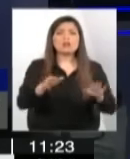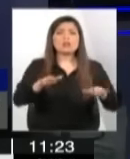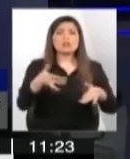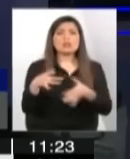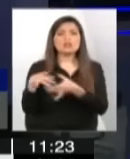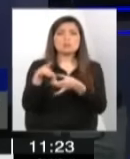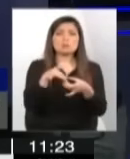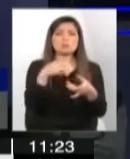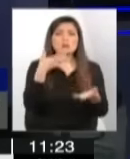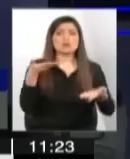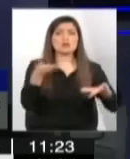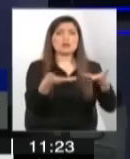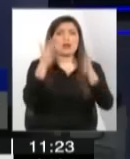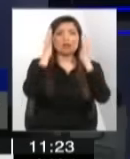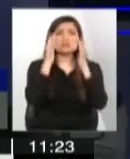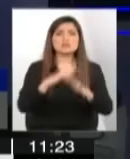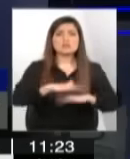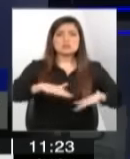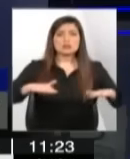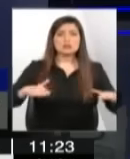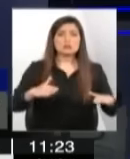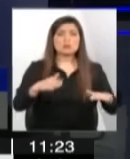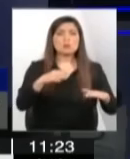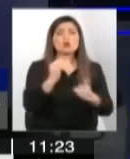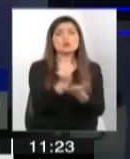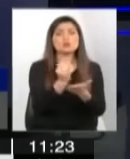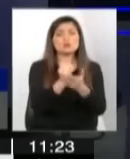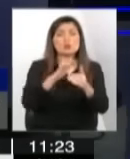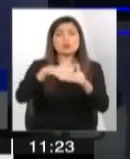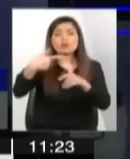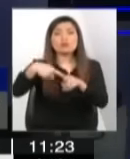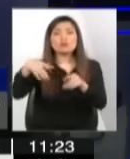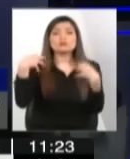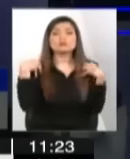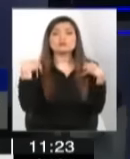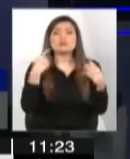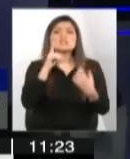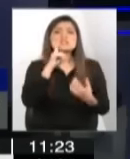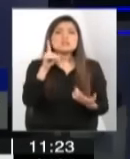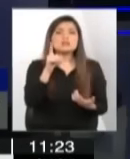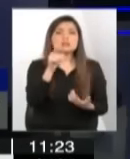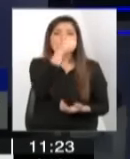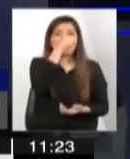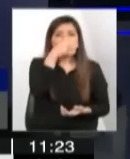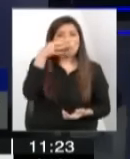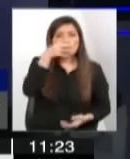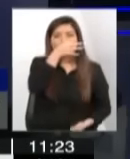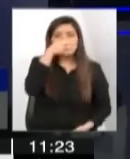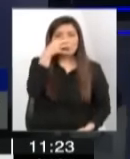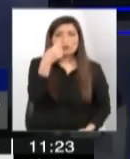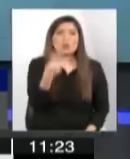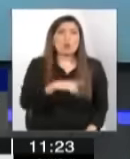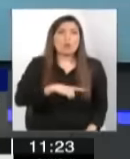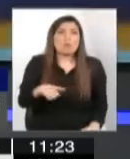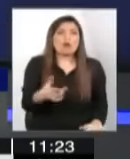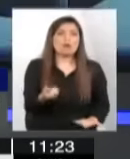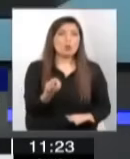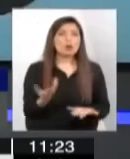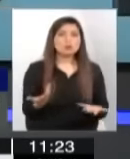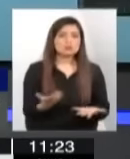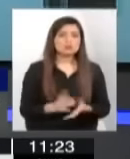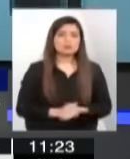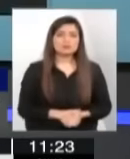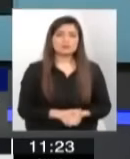externalización de servicios de atención a los niños por parte del Sename? ¿Cuán culpable es el lucro? Esos son parte de los Twitter que están